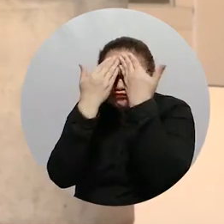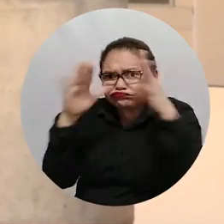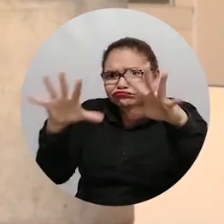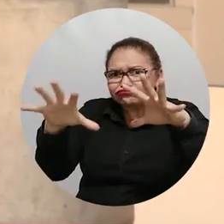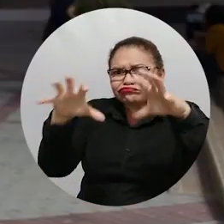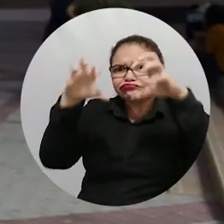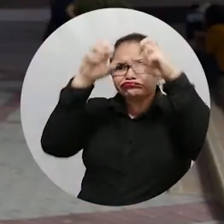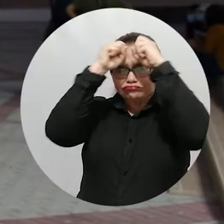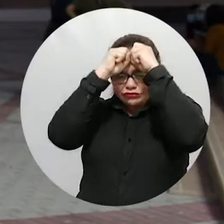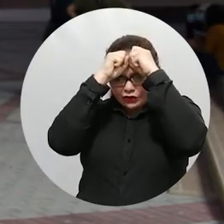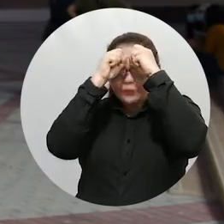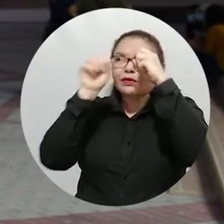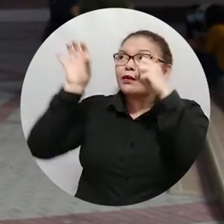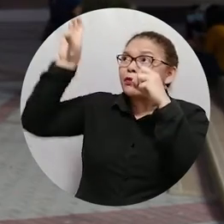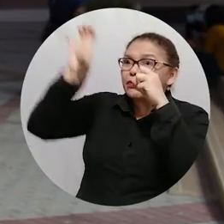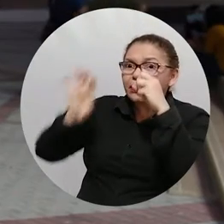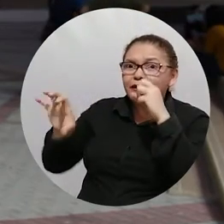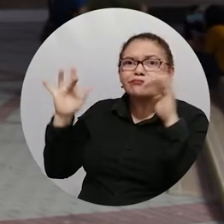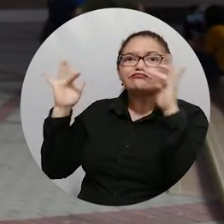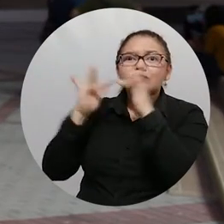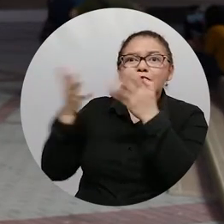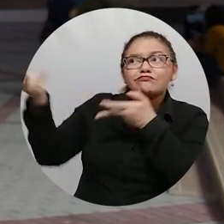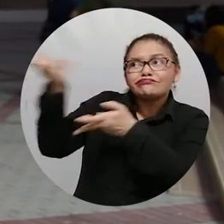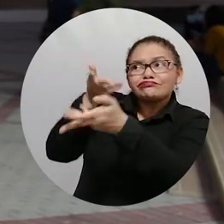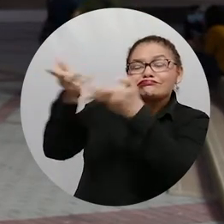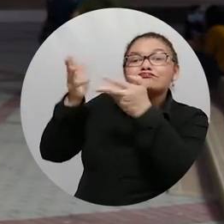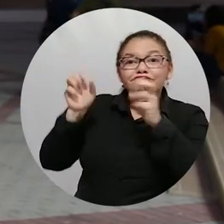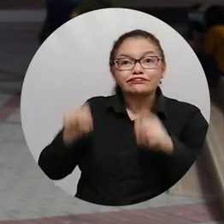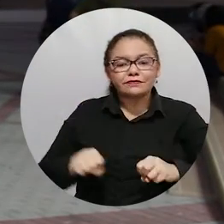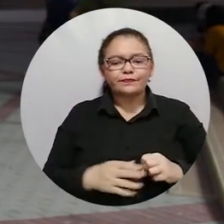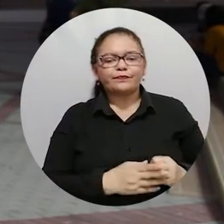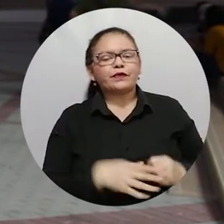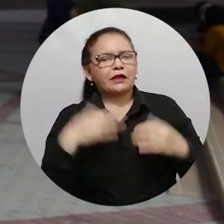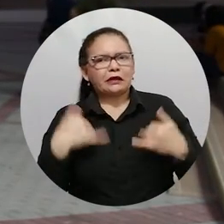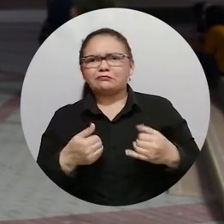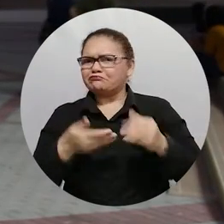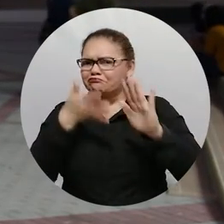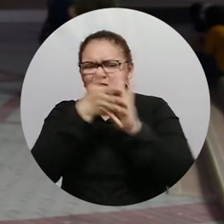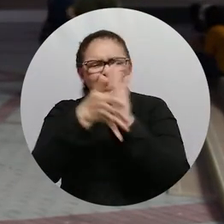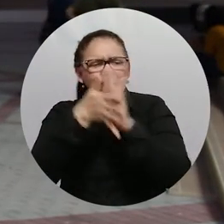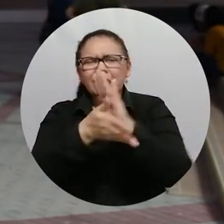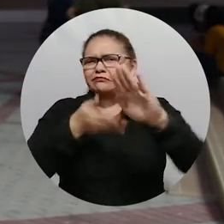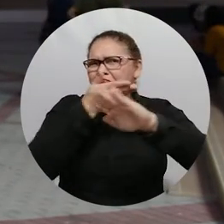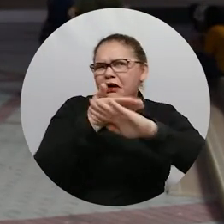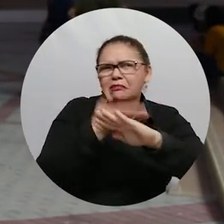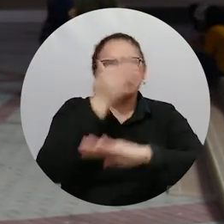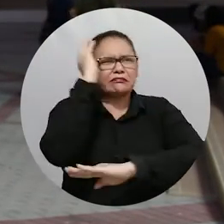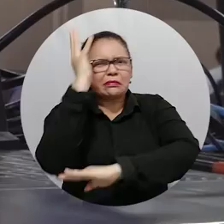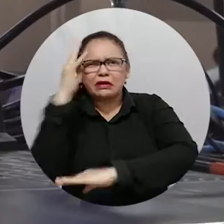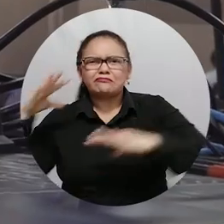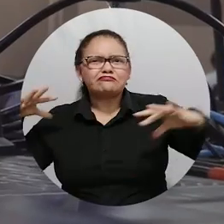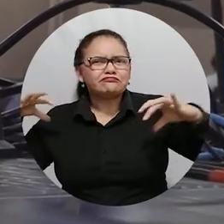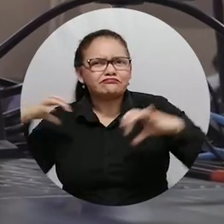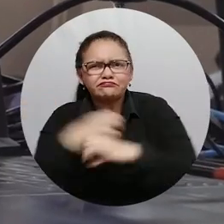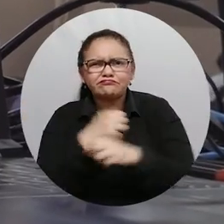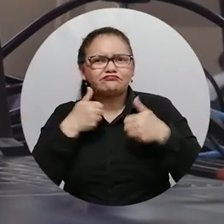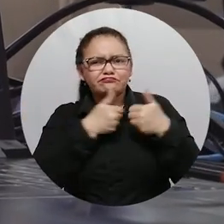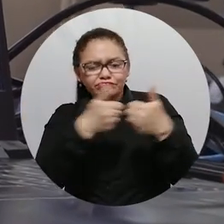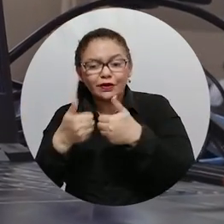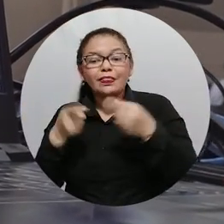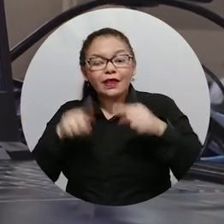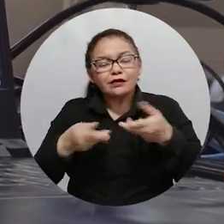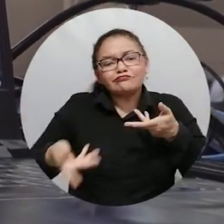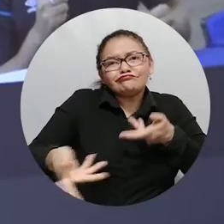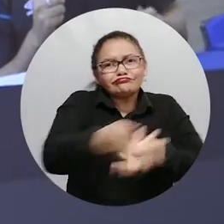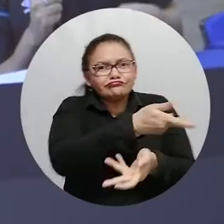internacionales. Logramos desarrollar todos los talleres, todas las temáticas que se hayan propuesto, e igualmente los conversatorios en donde tuvimos